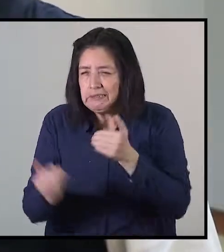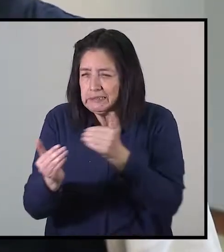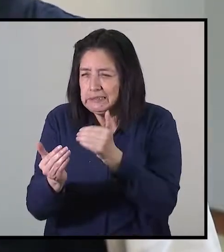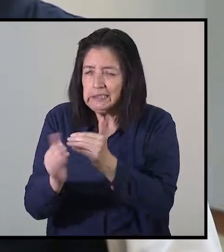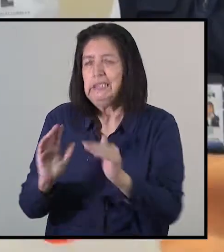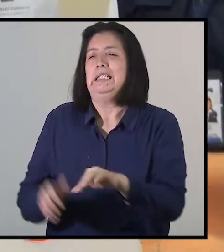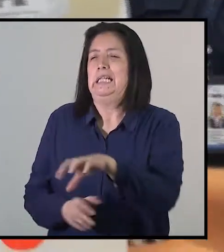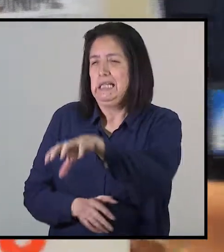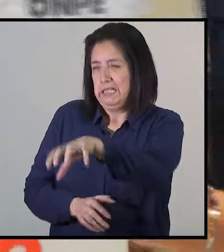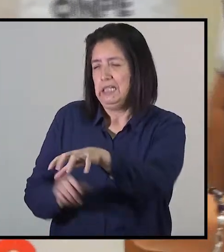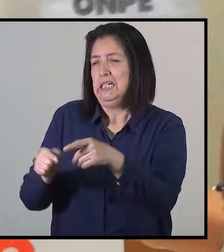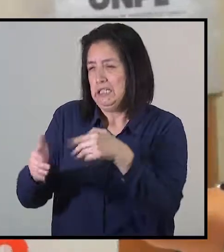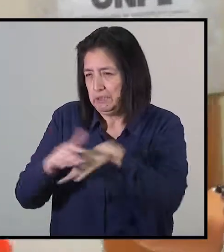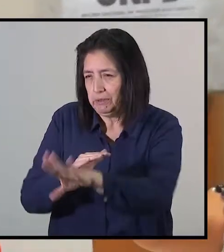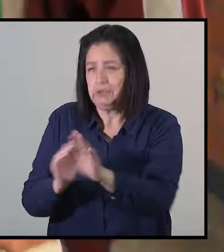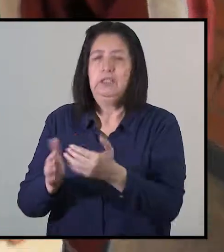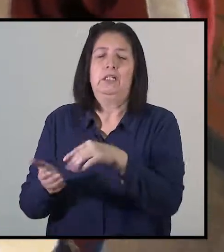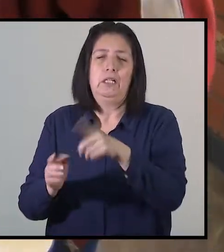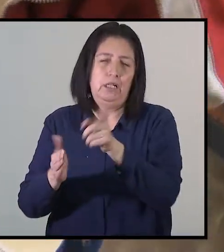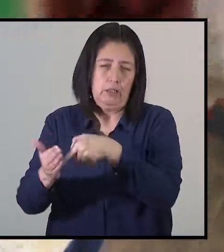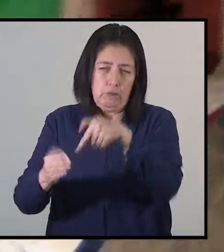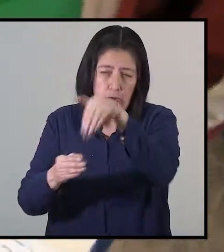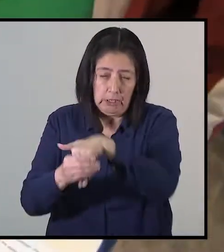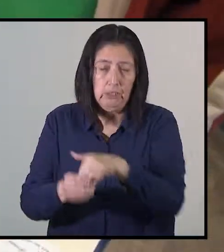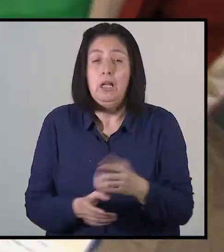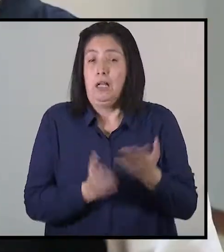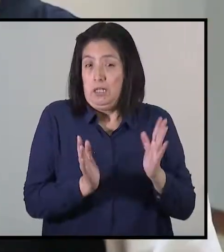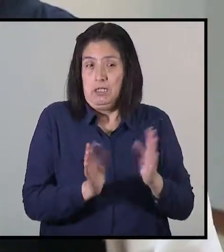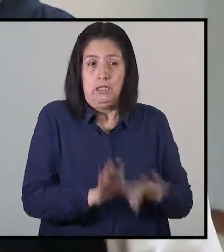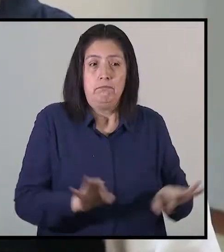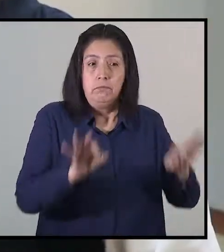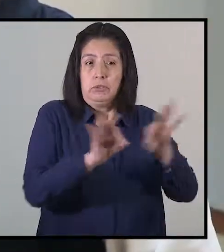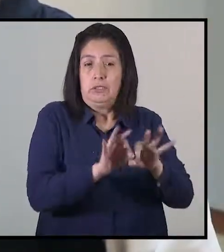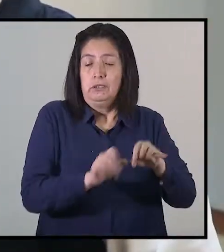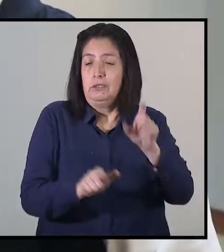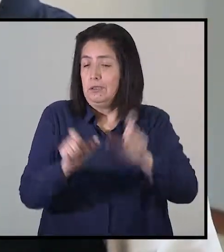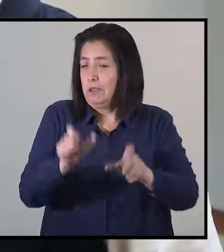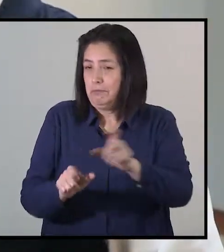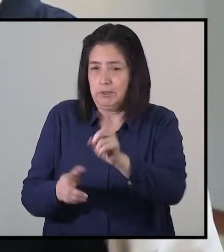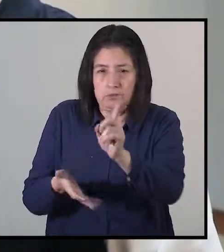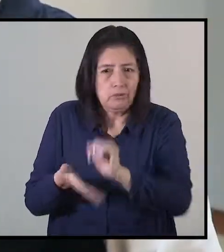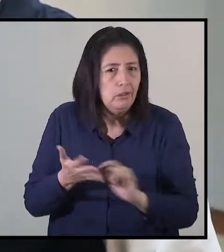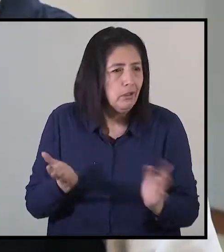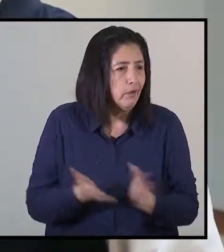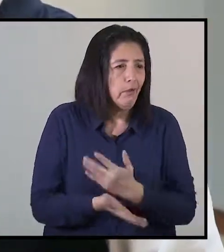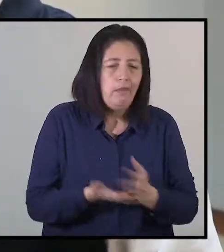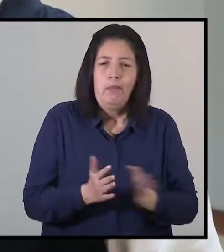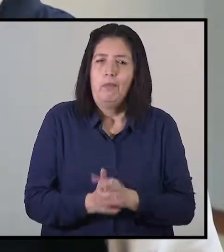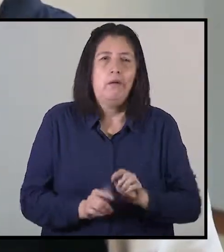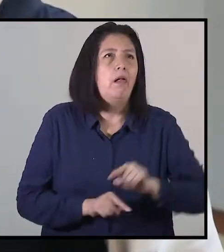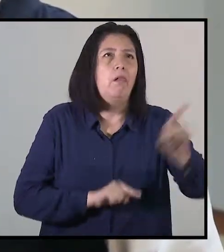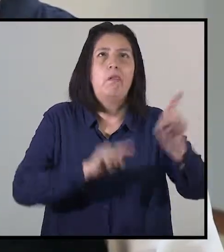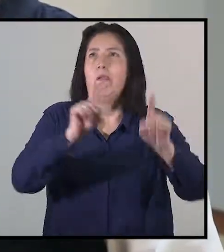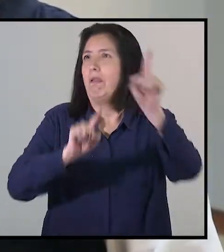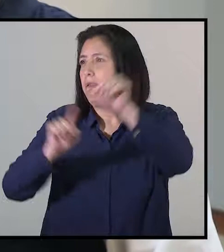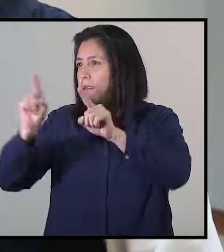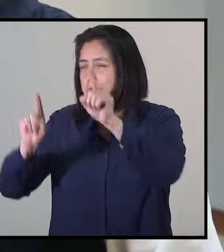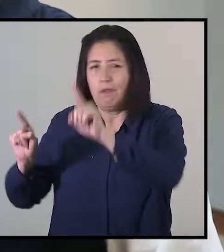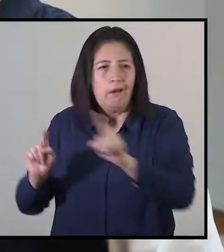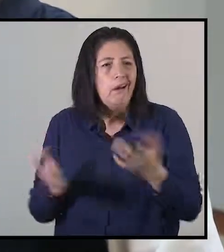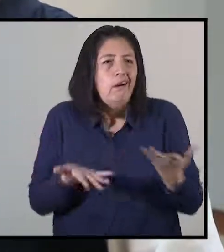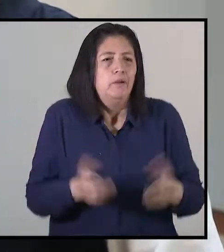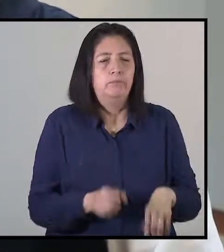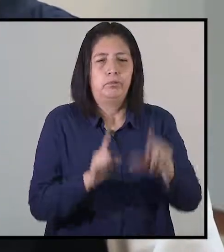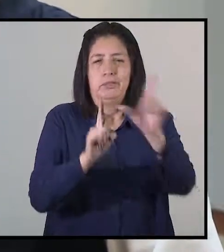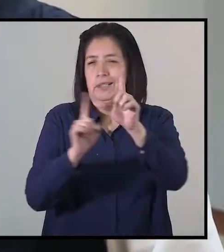puerta de ingreso. Una parte importante es que las personas con discapacidad ya no van a estar distribuidas a través de todo el local por orden alfabético,